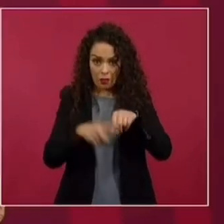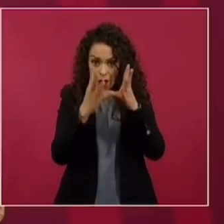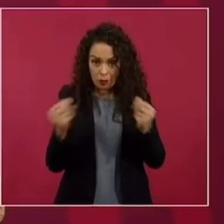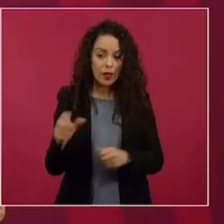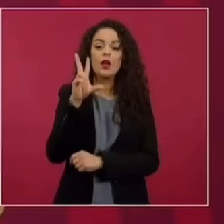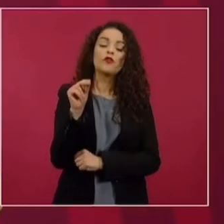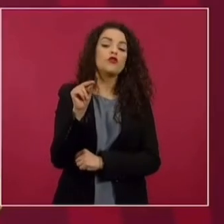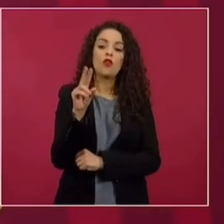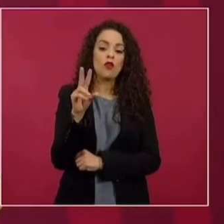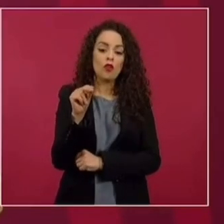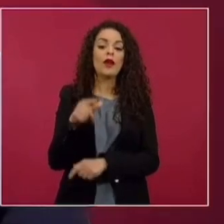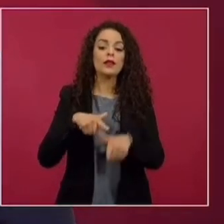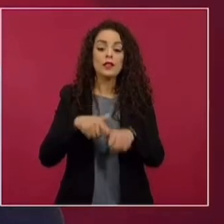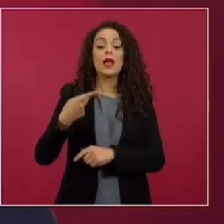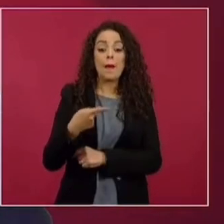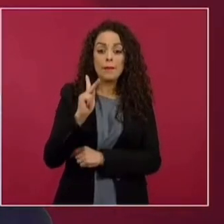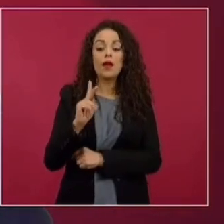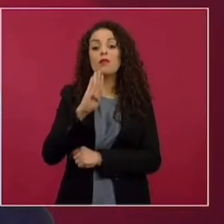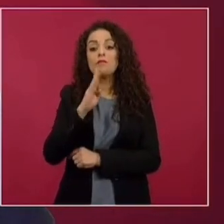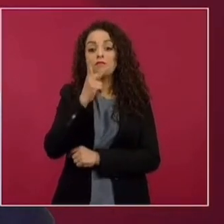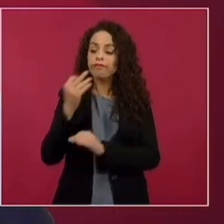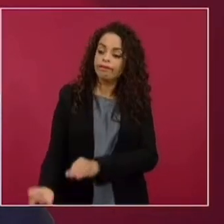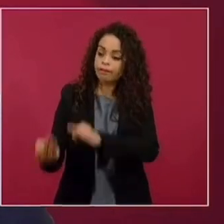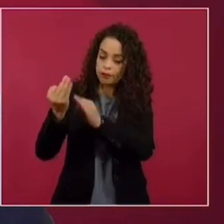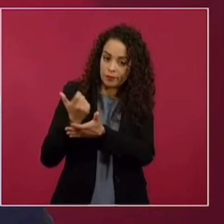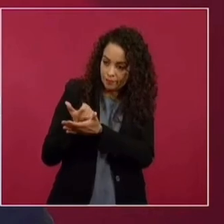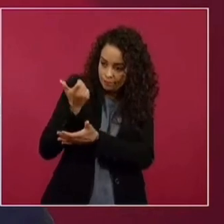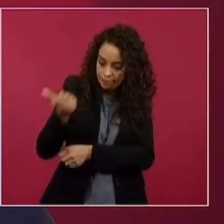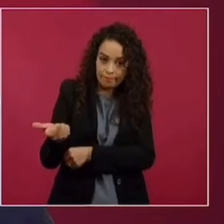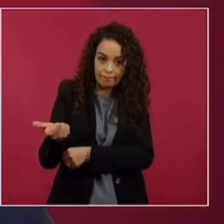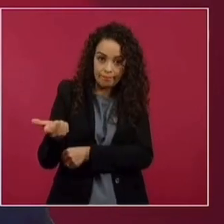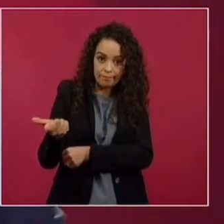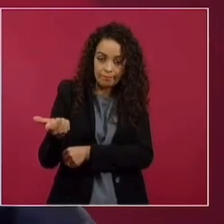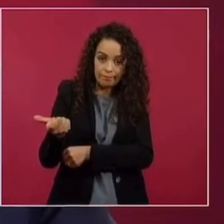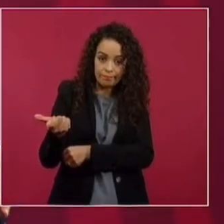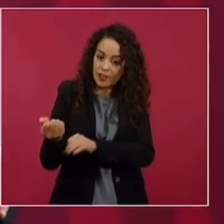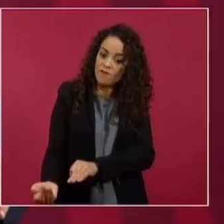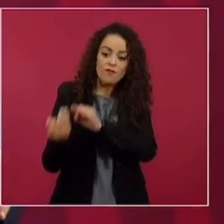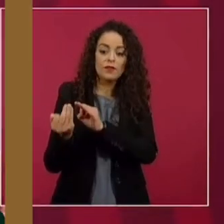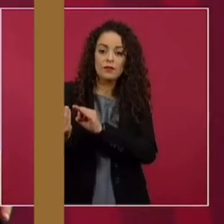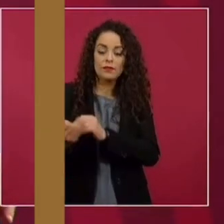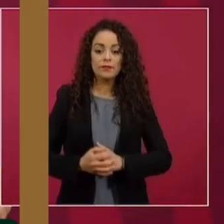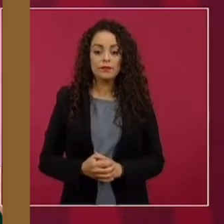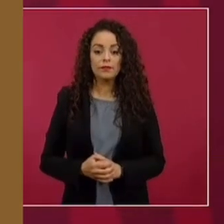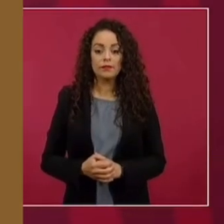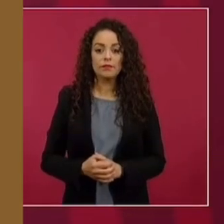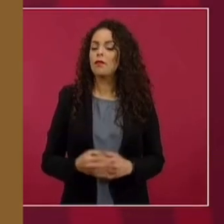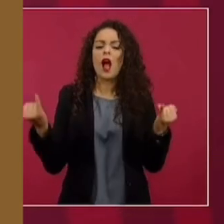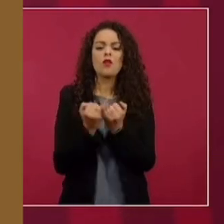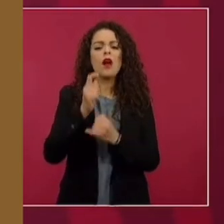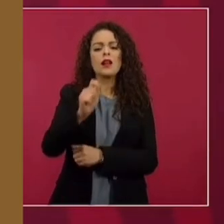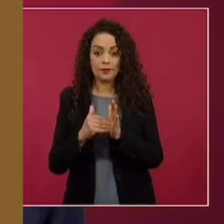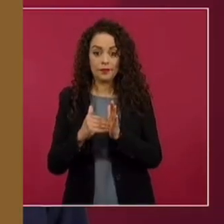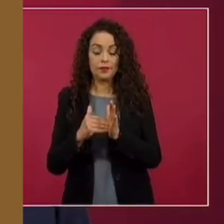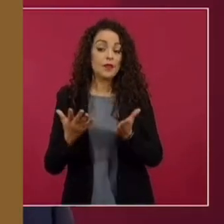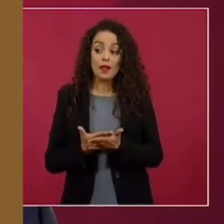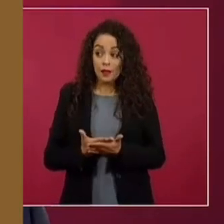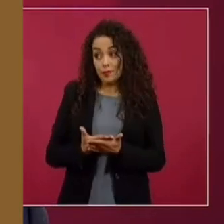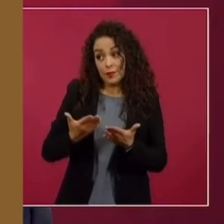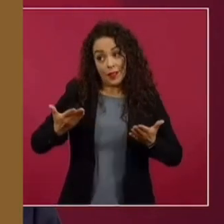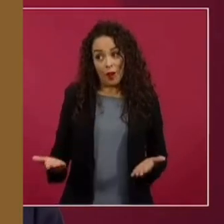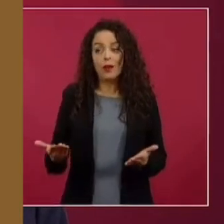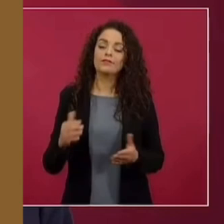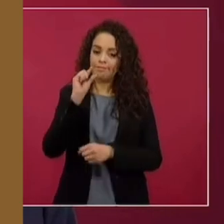solo que se va a entregar directo a las madres y padres de familia, como lo estamos haciendo con la escuela es nuestra. Y ahora